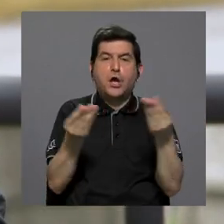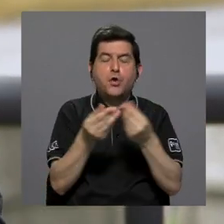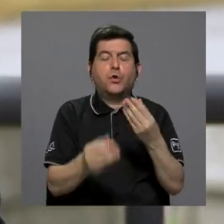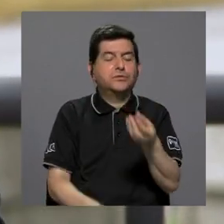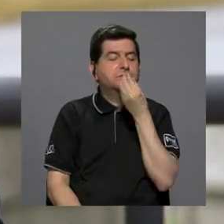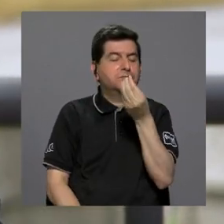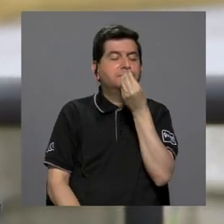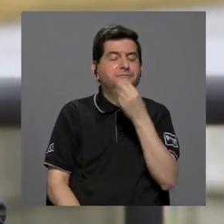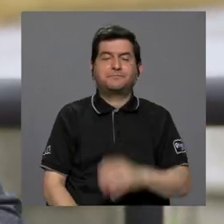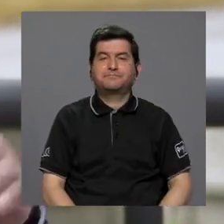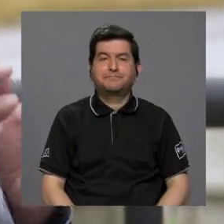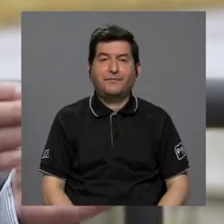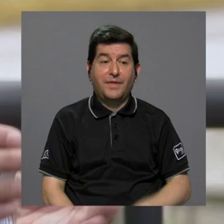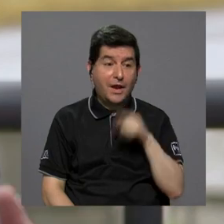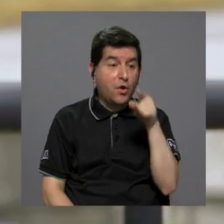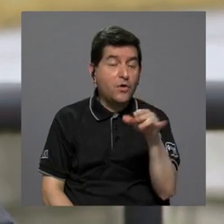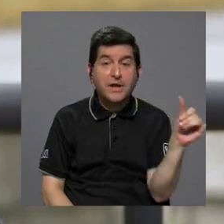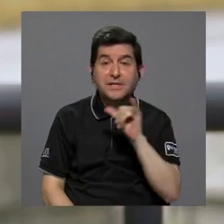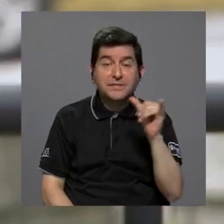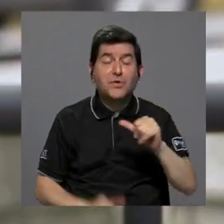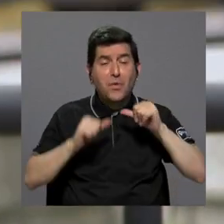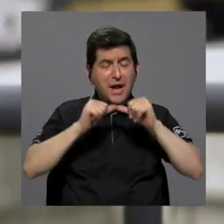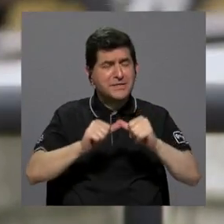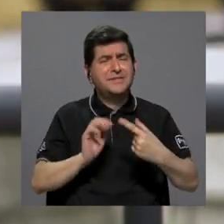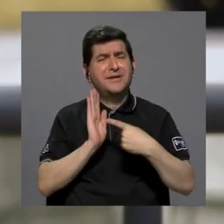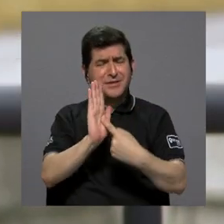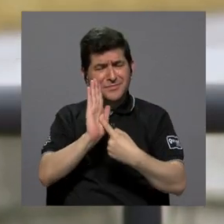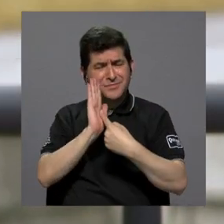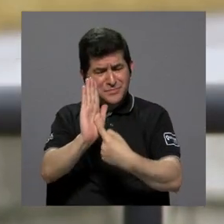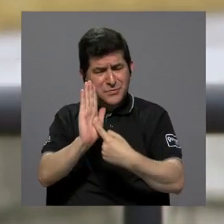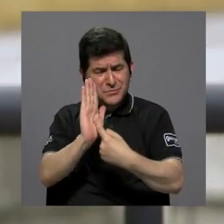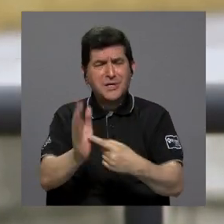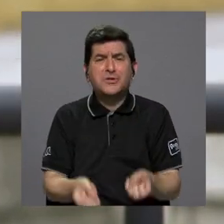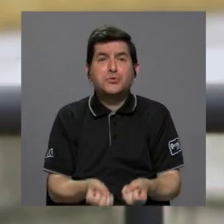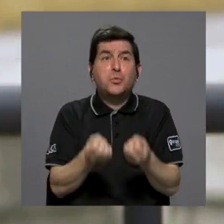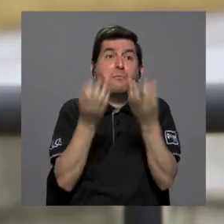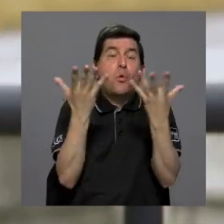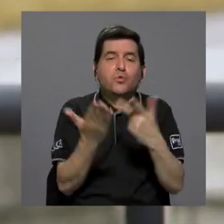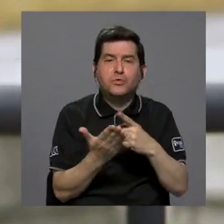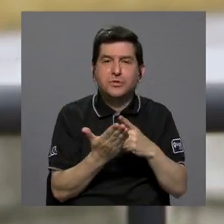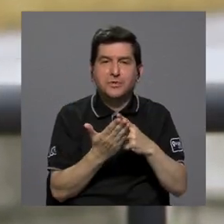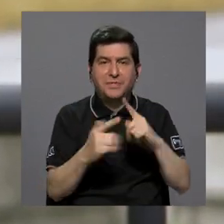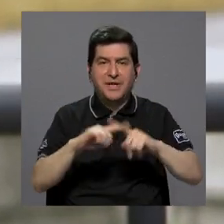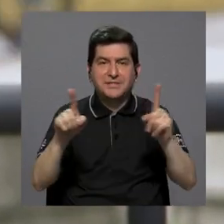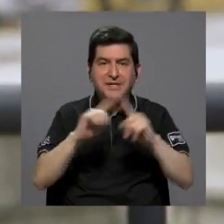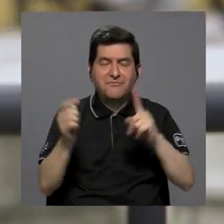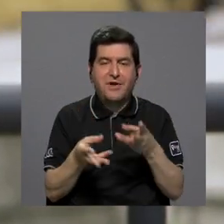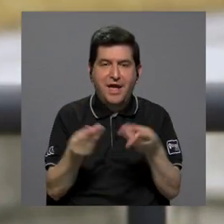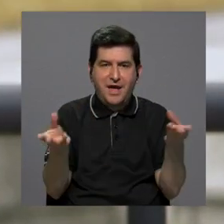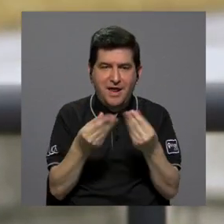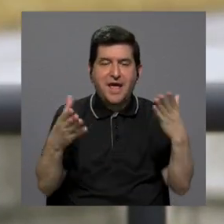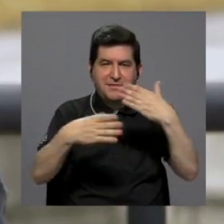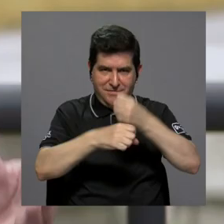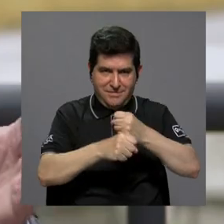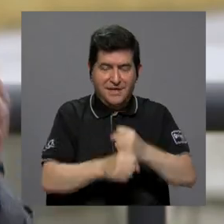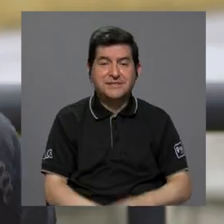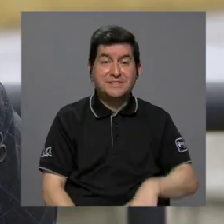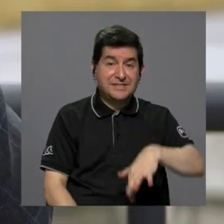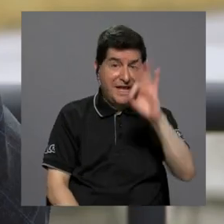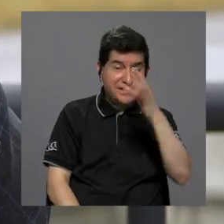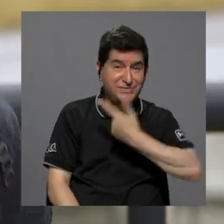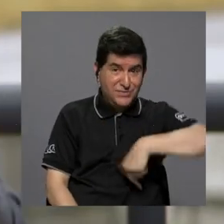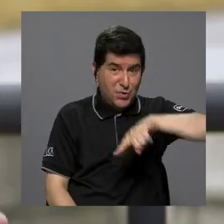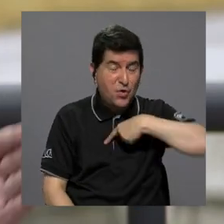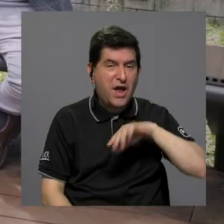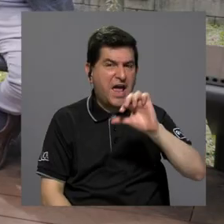otros productos alimenticios y como ese podríamos seguir señalando muchos más productos que estamos desarrollando. De hecho,